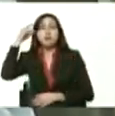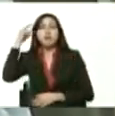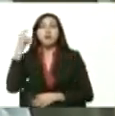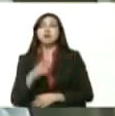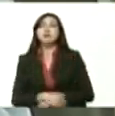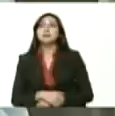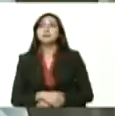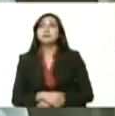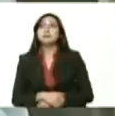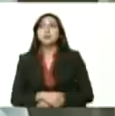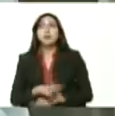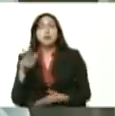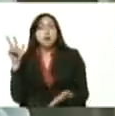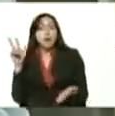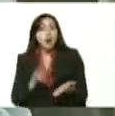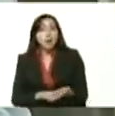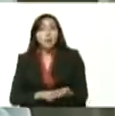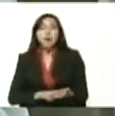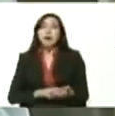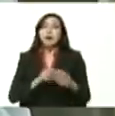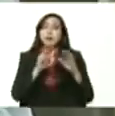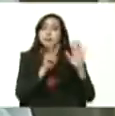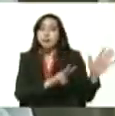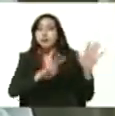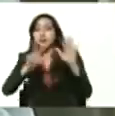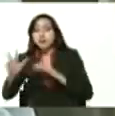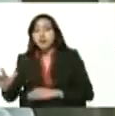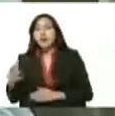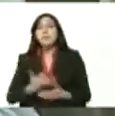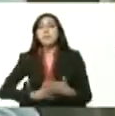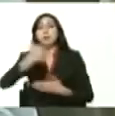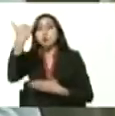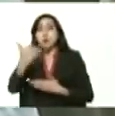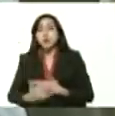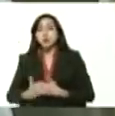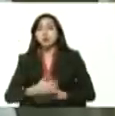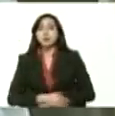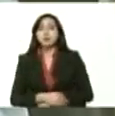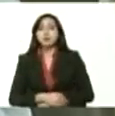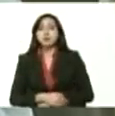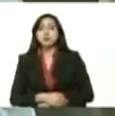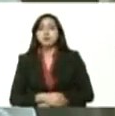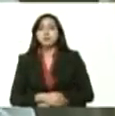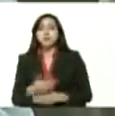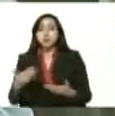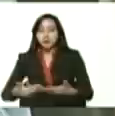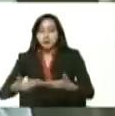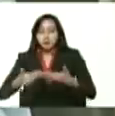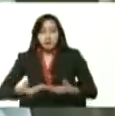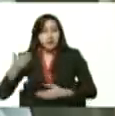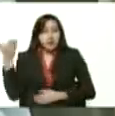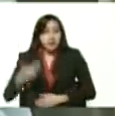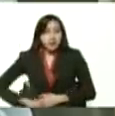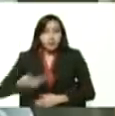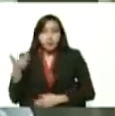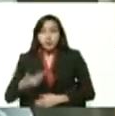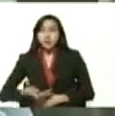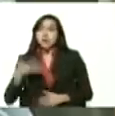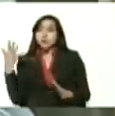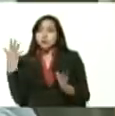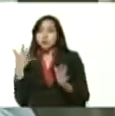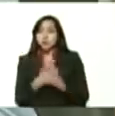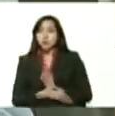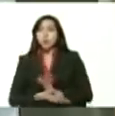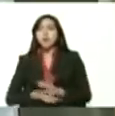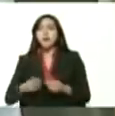ese sentido fueron aprobados 73 grandes proyectos que nos dan un volumen bien importante de masa